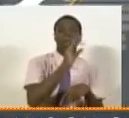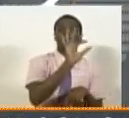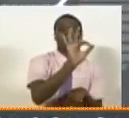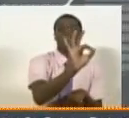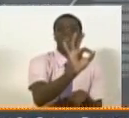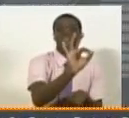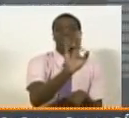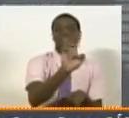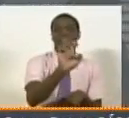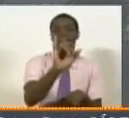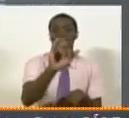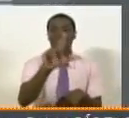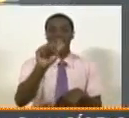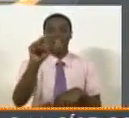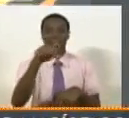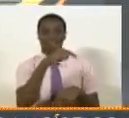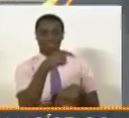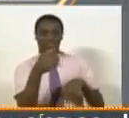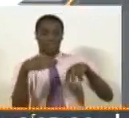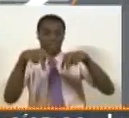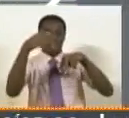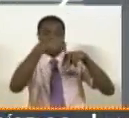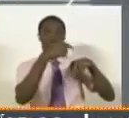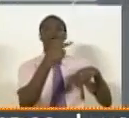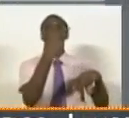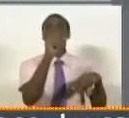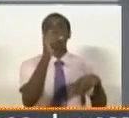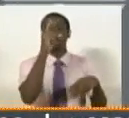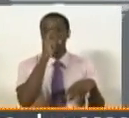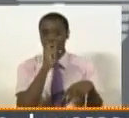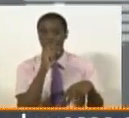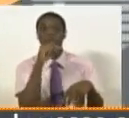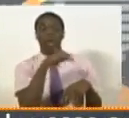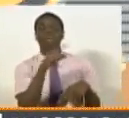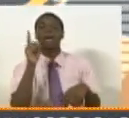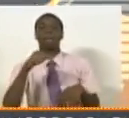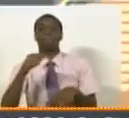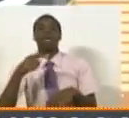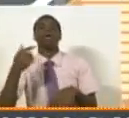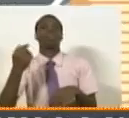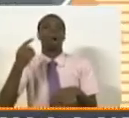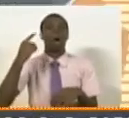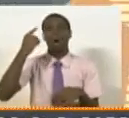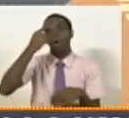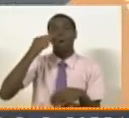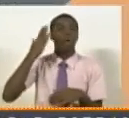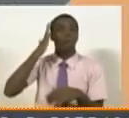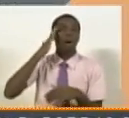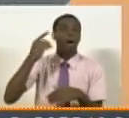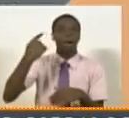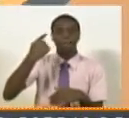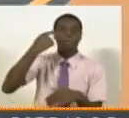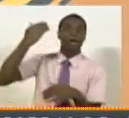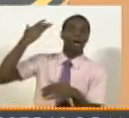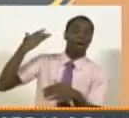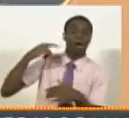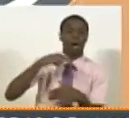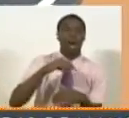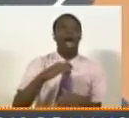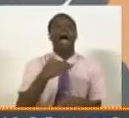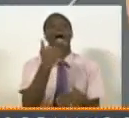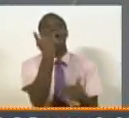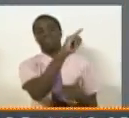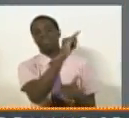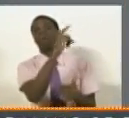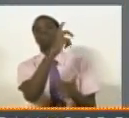Haubo, de 20 años, quien también recibió una herida por arma de fuego en el ojo derecho y se encuentra en estado